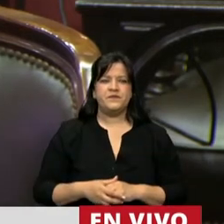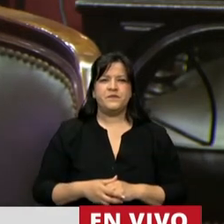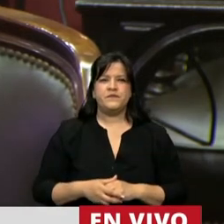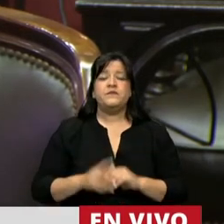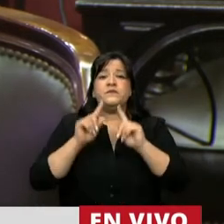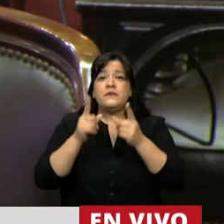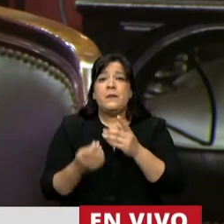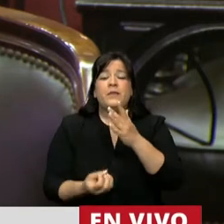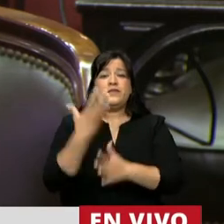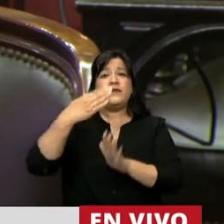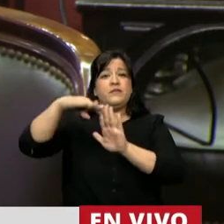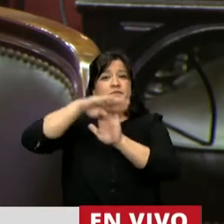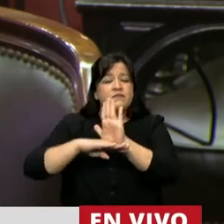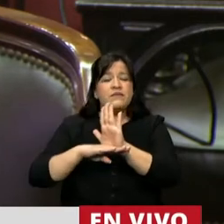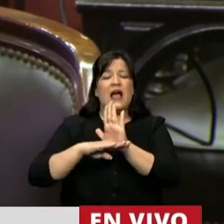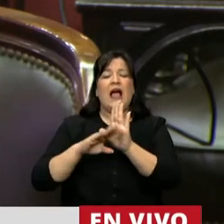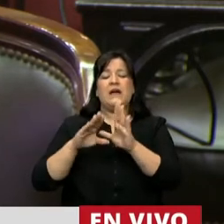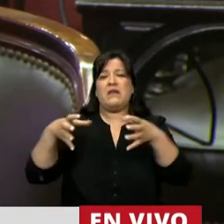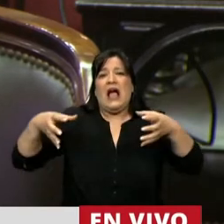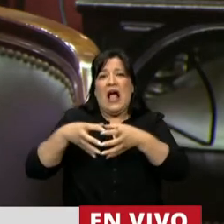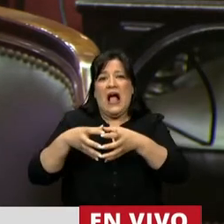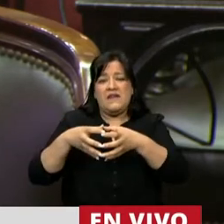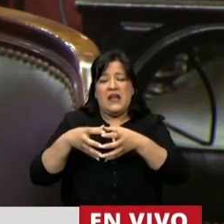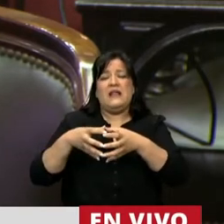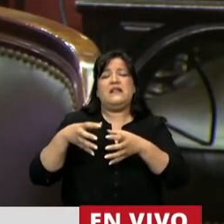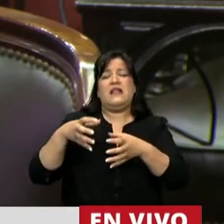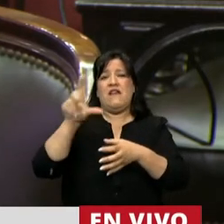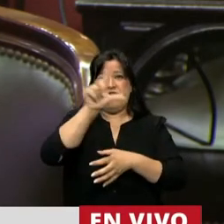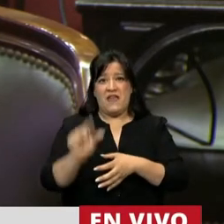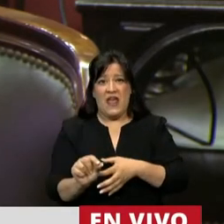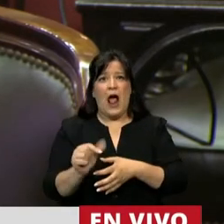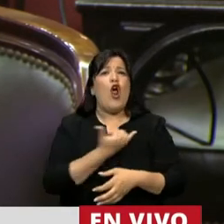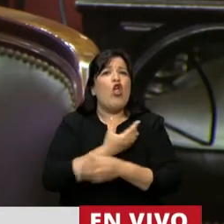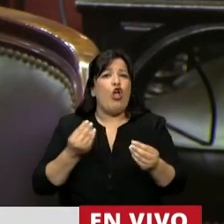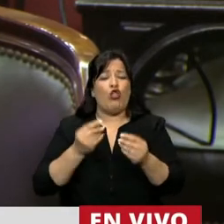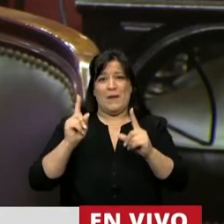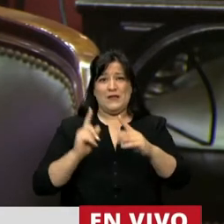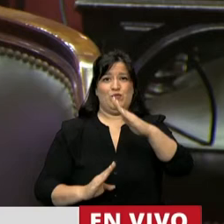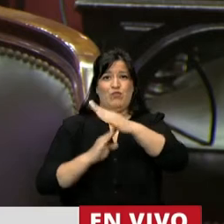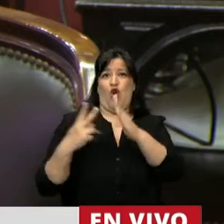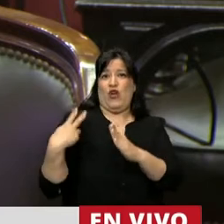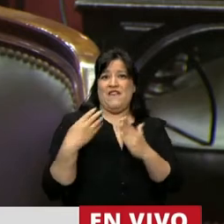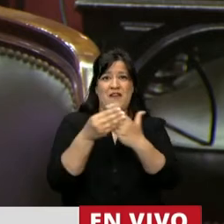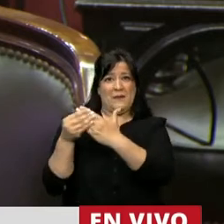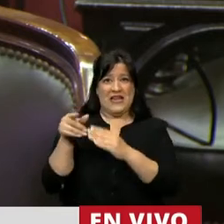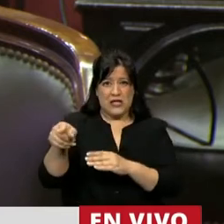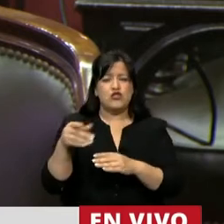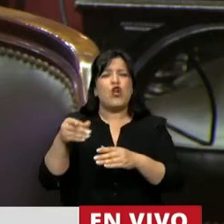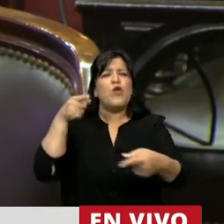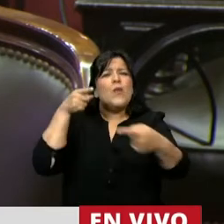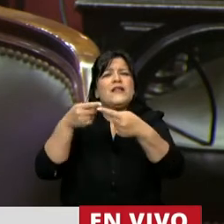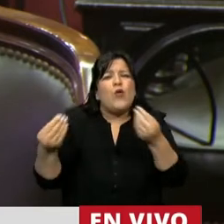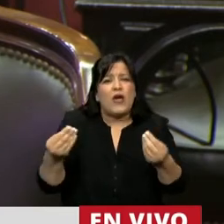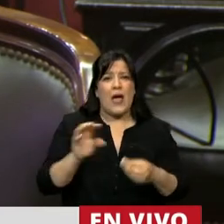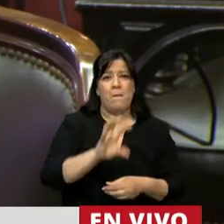Y se crea el programa Gabinete Federal, dentro del ámbito de la Jefatura de Gabinete de Ministros, que tiene por objeto en cada